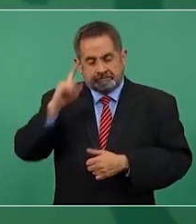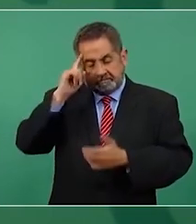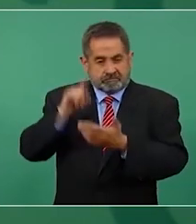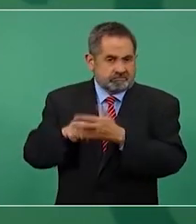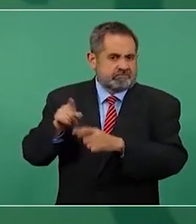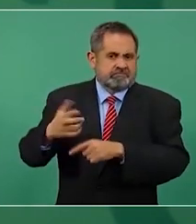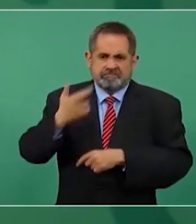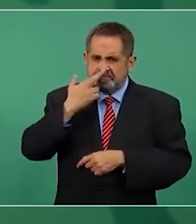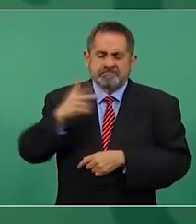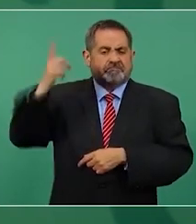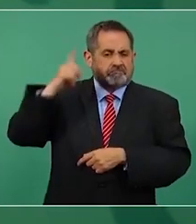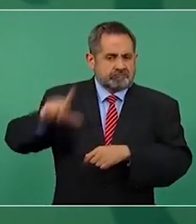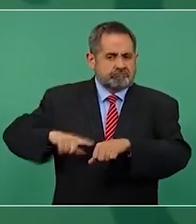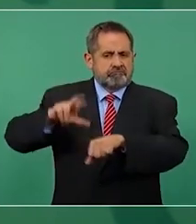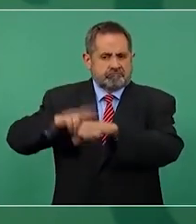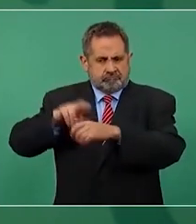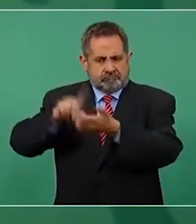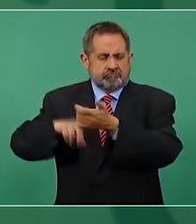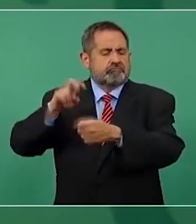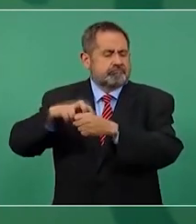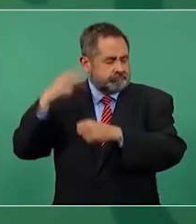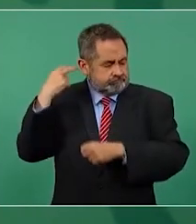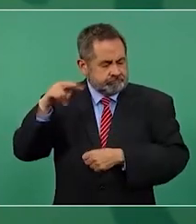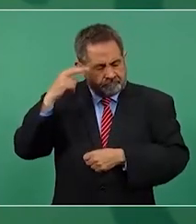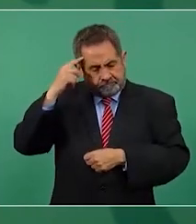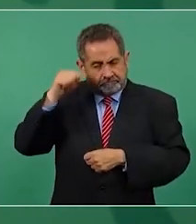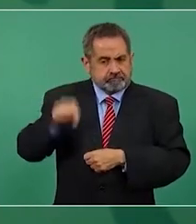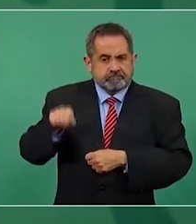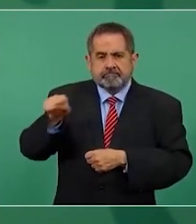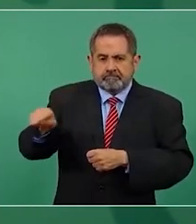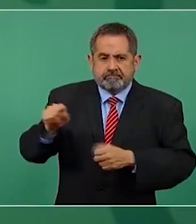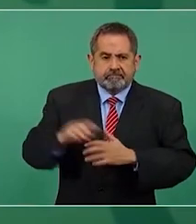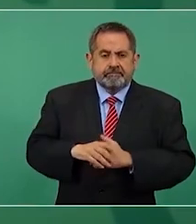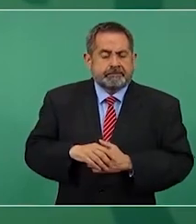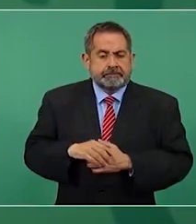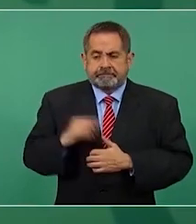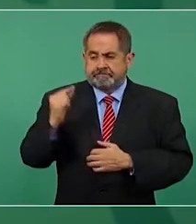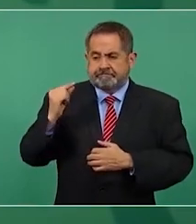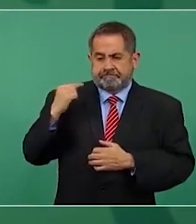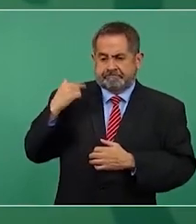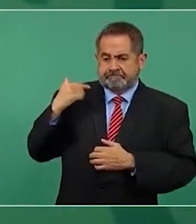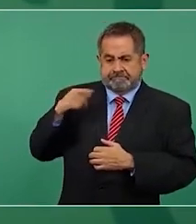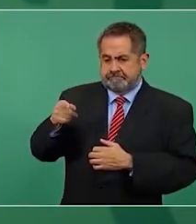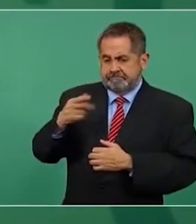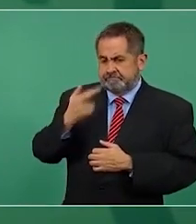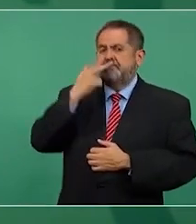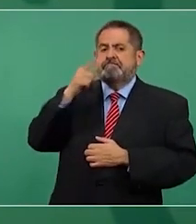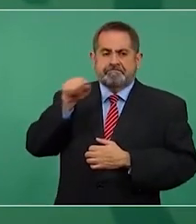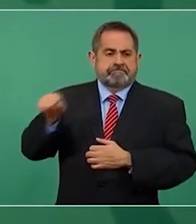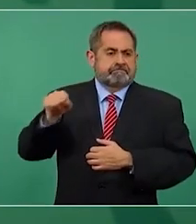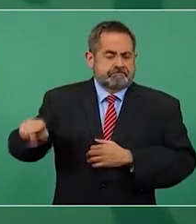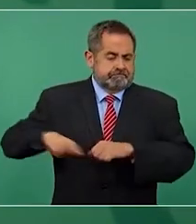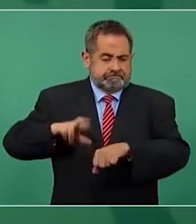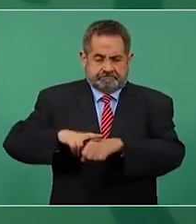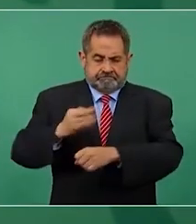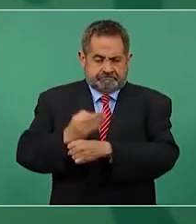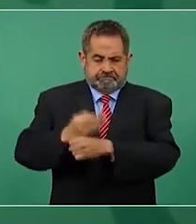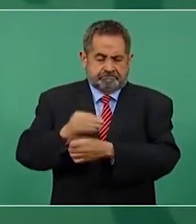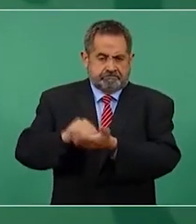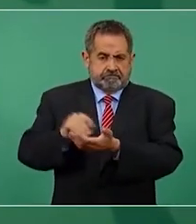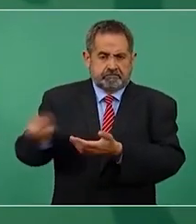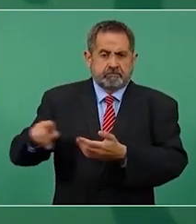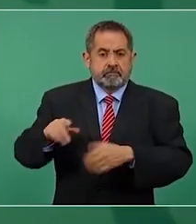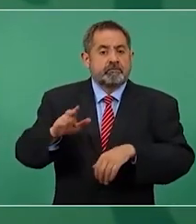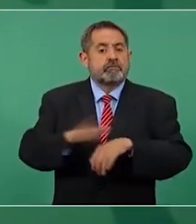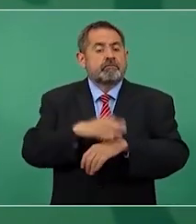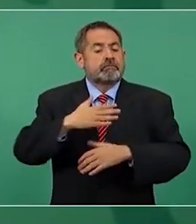uno de los mejores gobernadores que ha tenido Veracruz. en los últimos tiempos. Porque mi Estado,